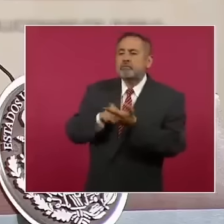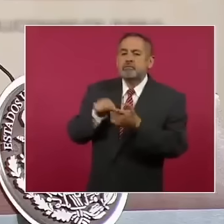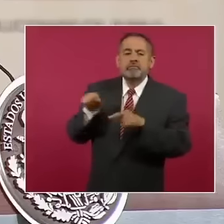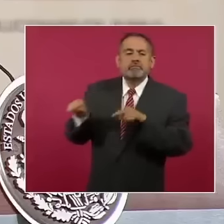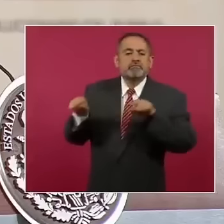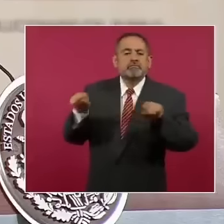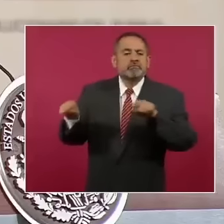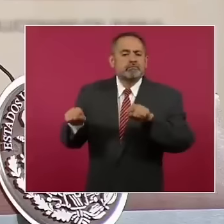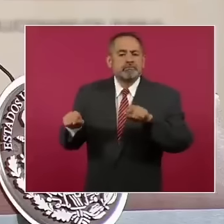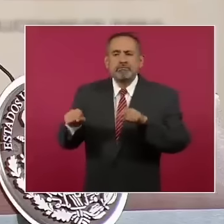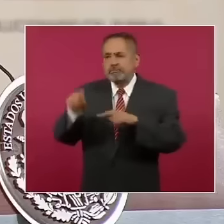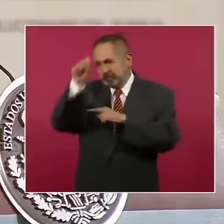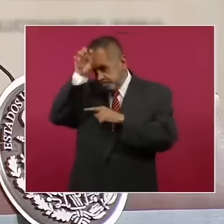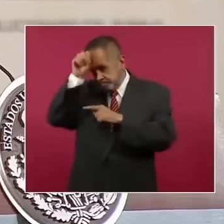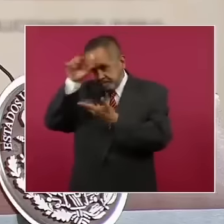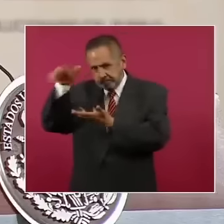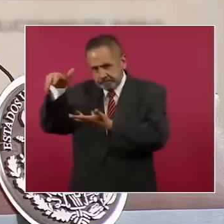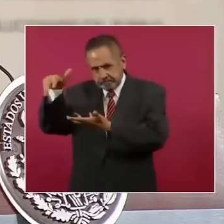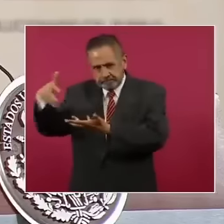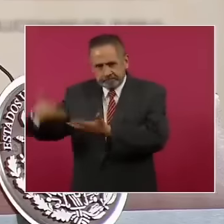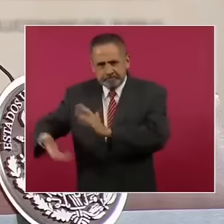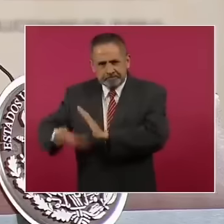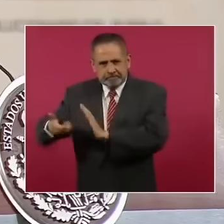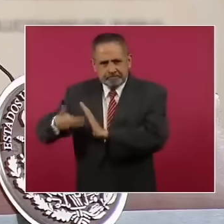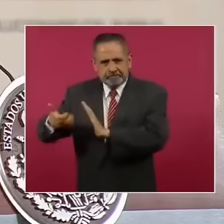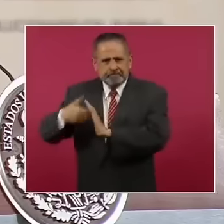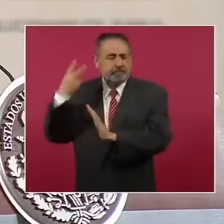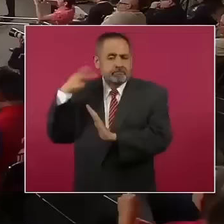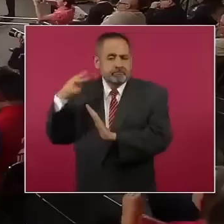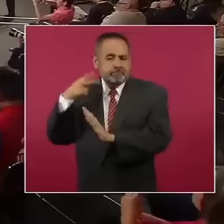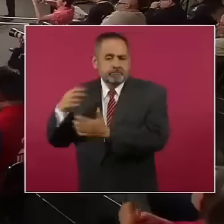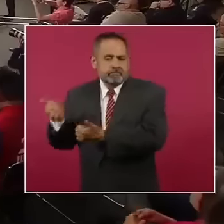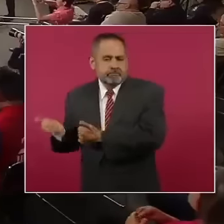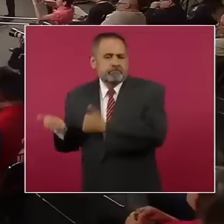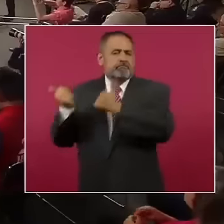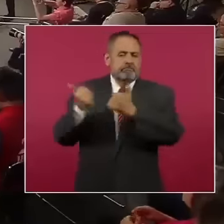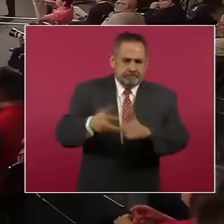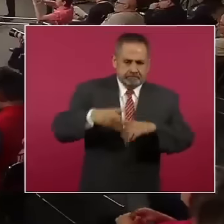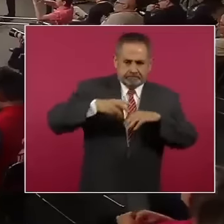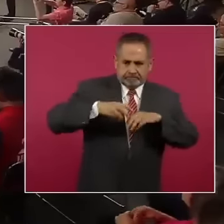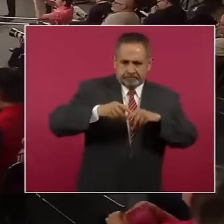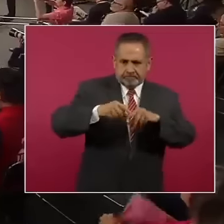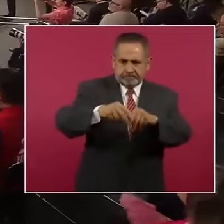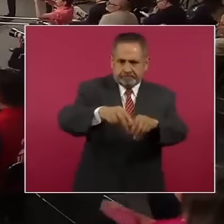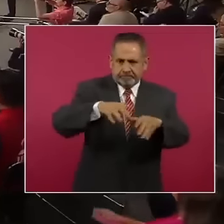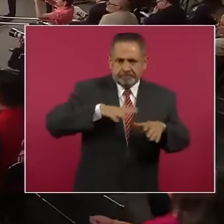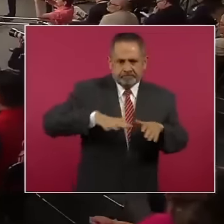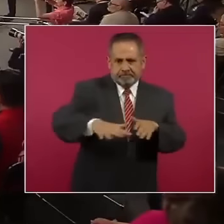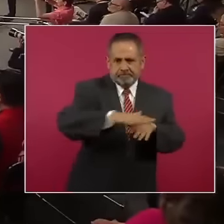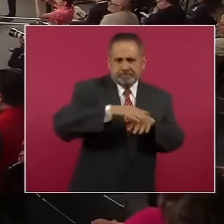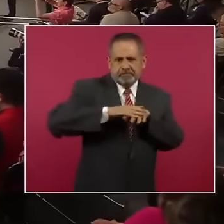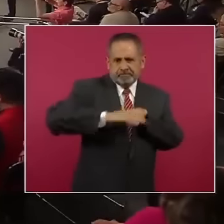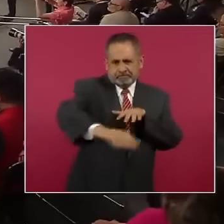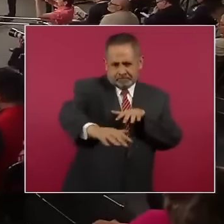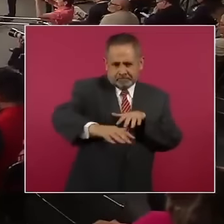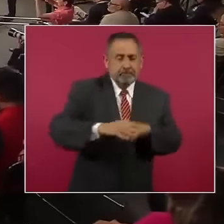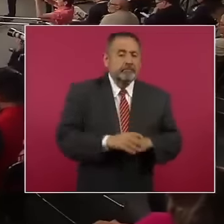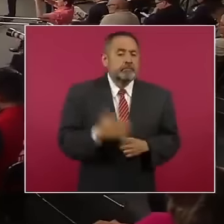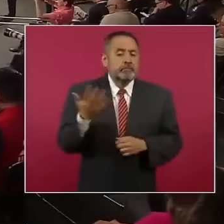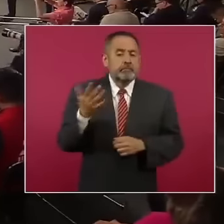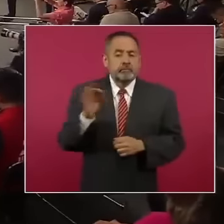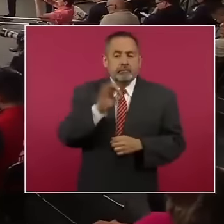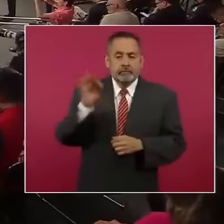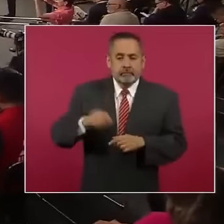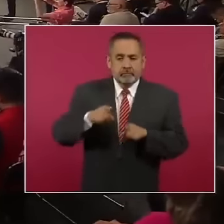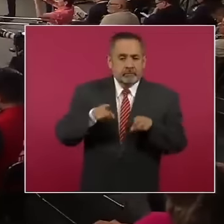minas en Veracruz y se transporta, el 60 por ciento ya está colocado, el 50 por ciento del riel